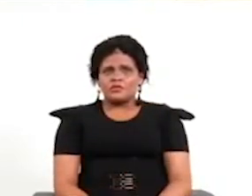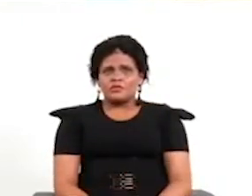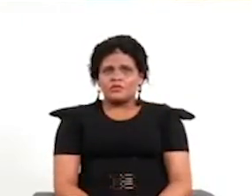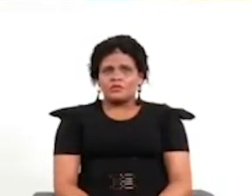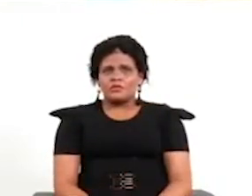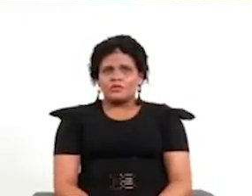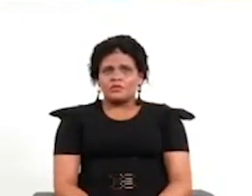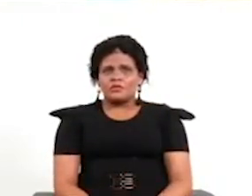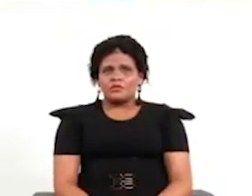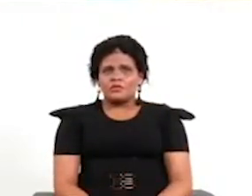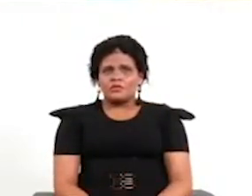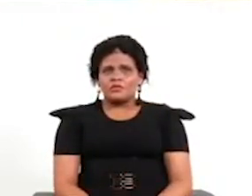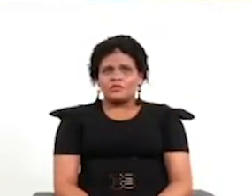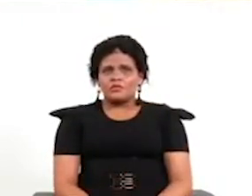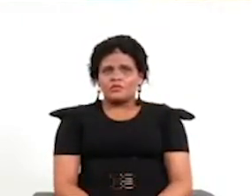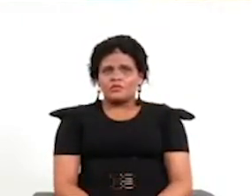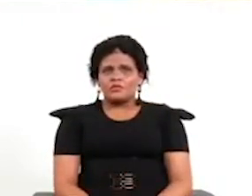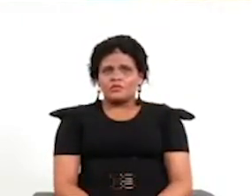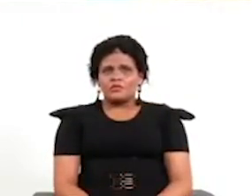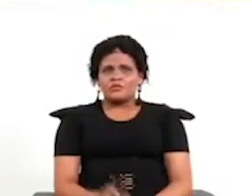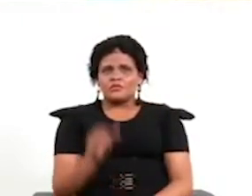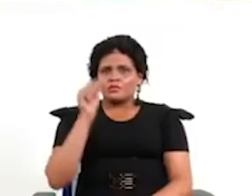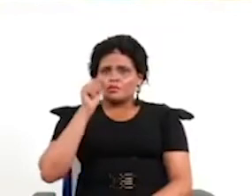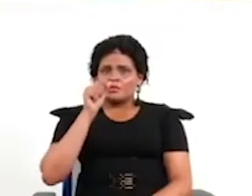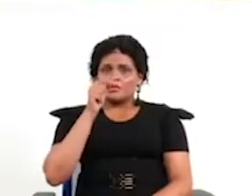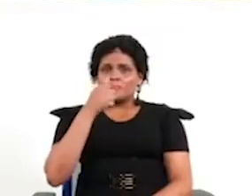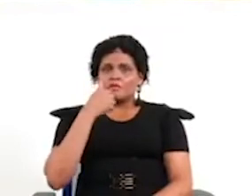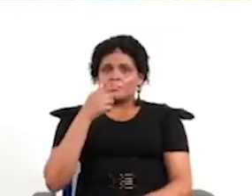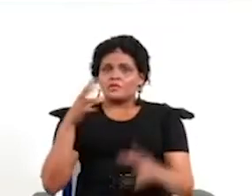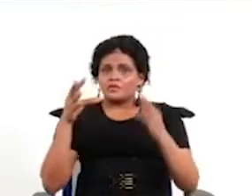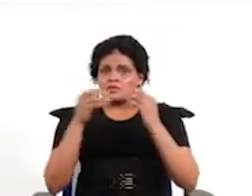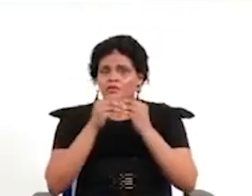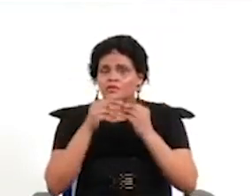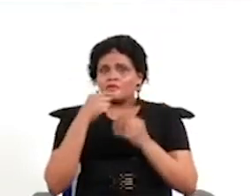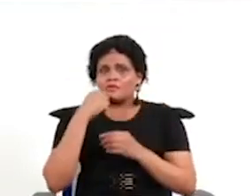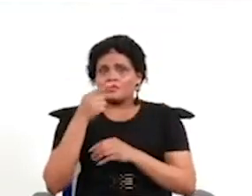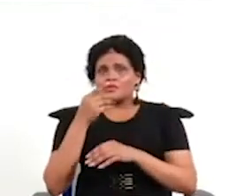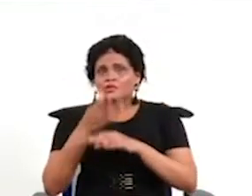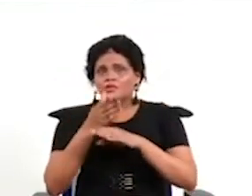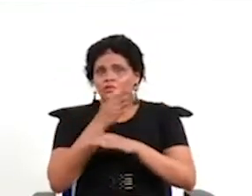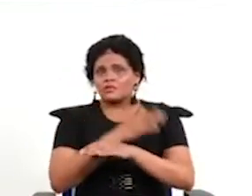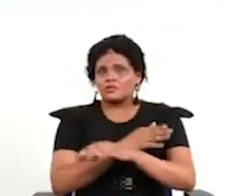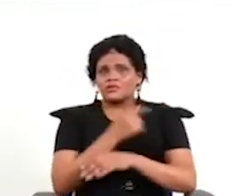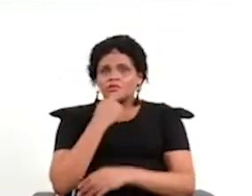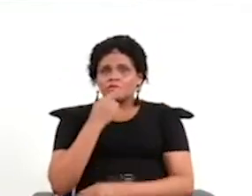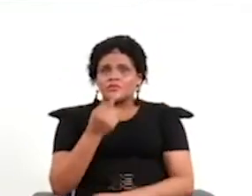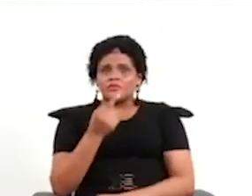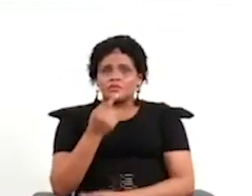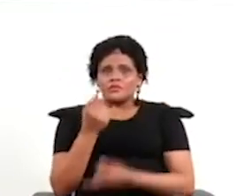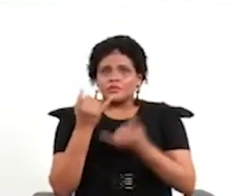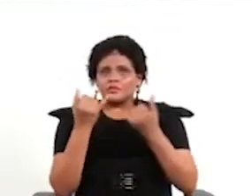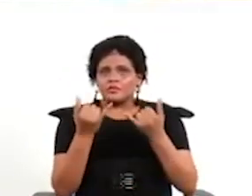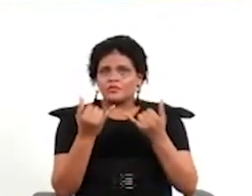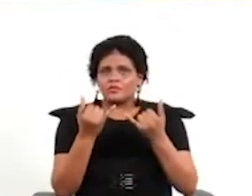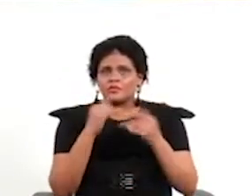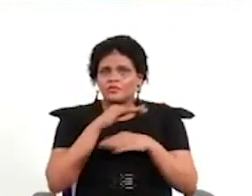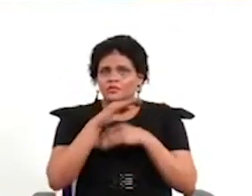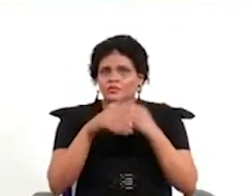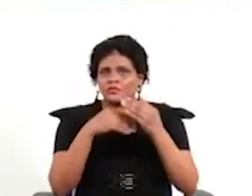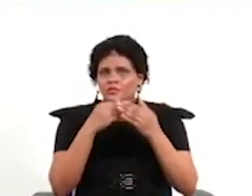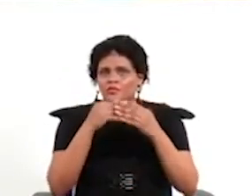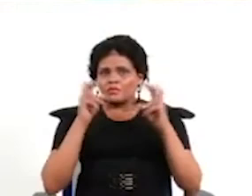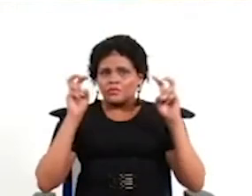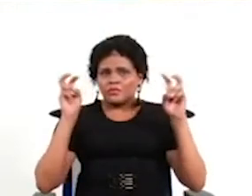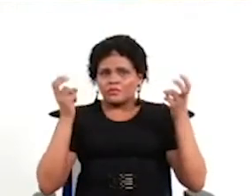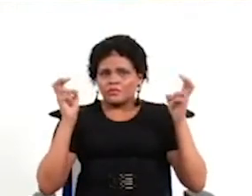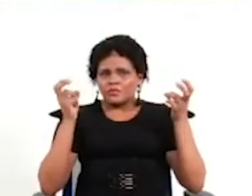da pie también porque a completar la idea anterior a ver yo creo coincido plenamente en que sería muy